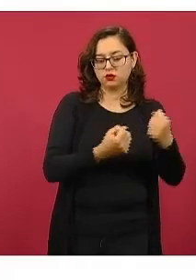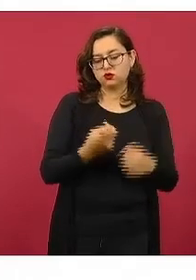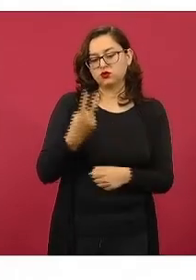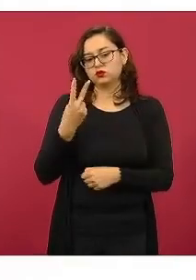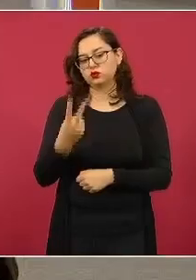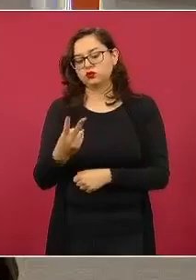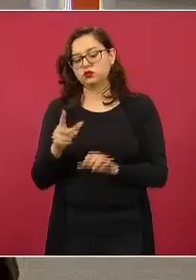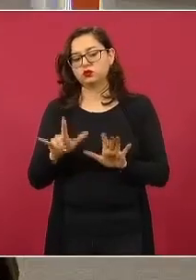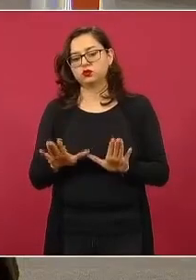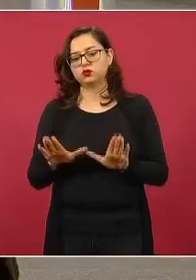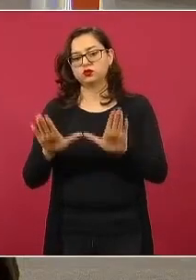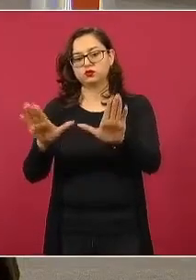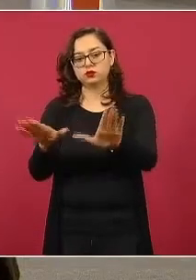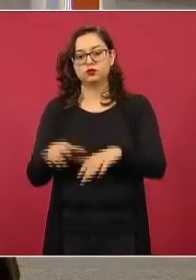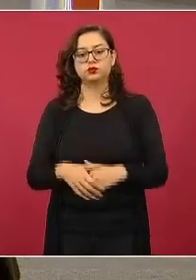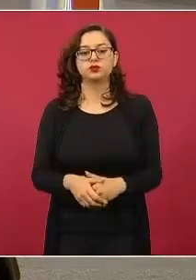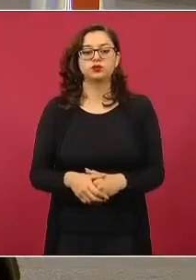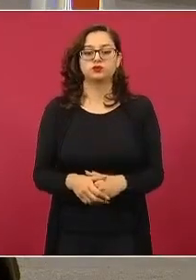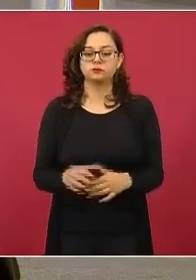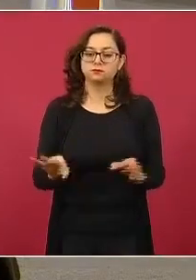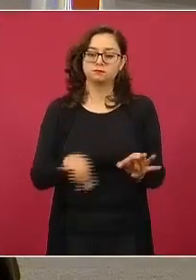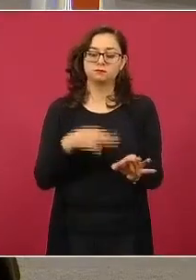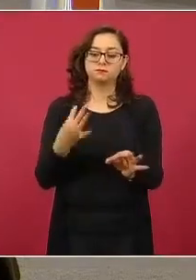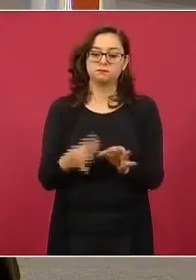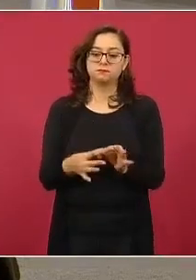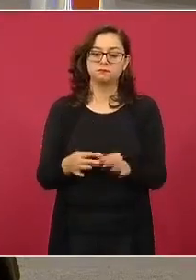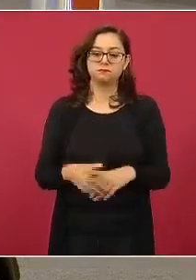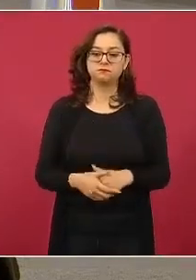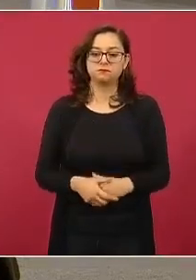esta distribución. Eso es señor presidente.